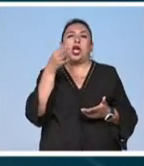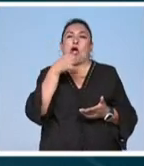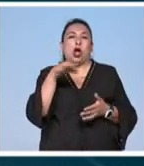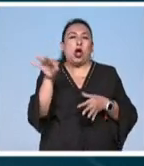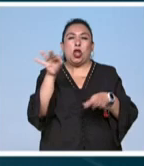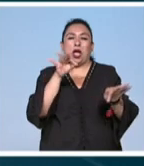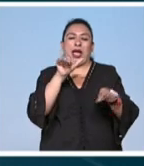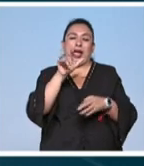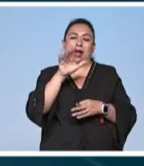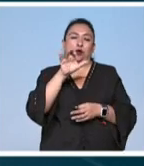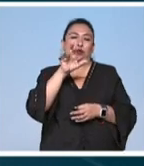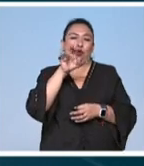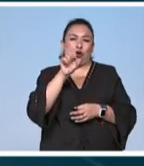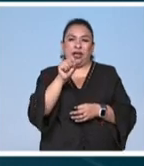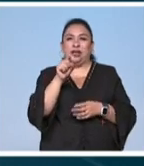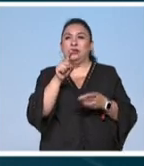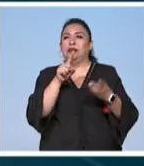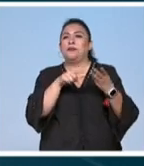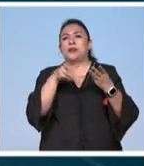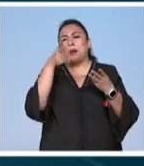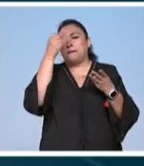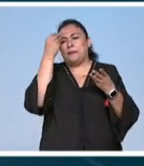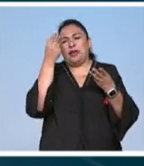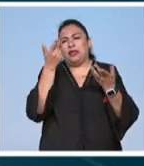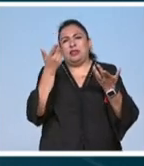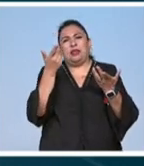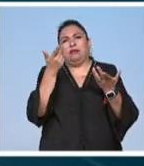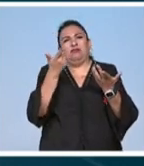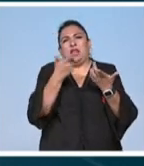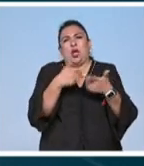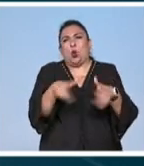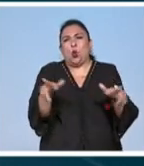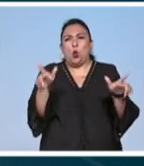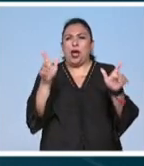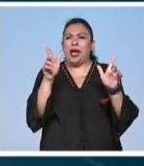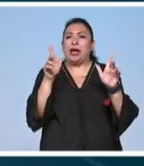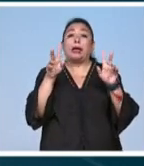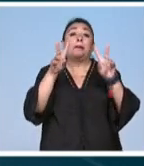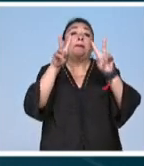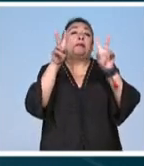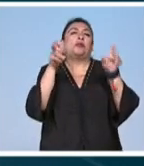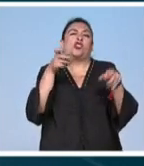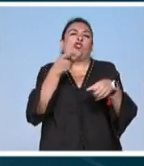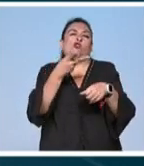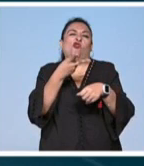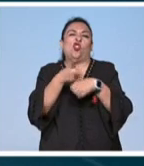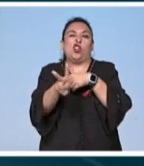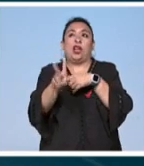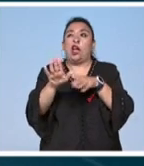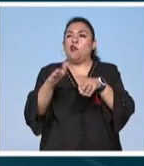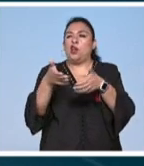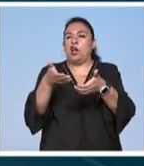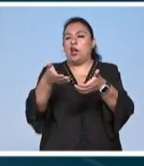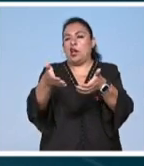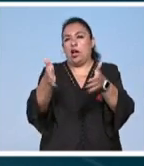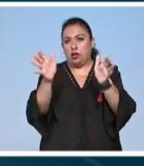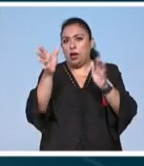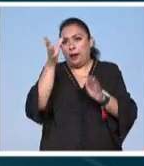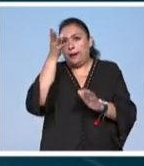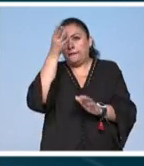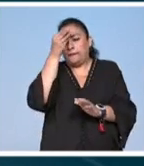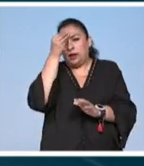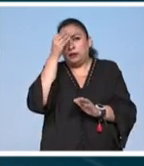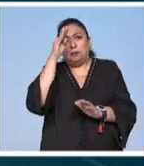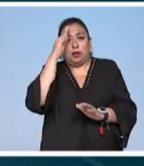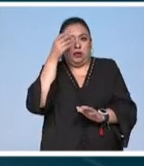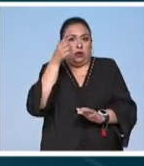lo aprendió con el lenguaje este entre comillas vulgar de la calle y